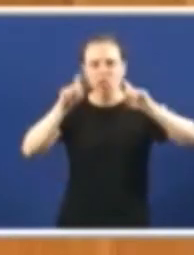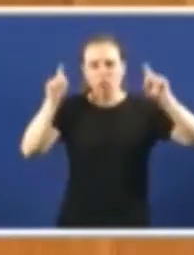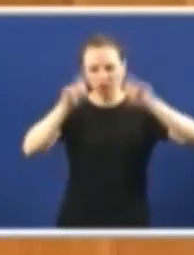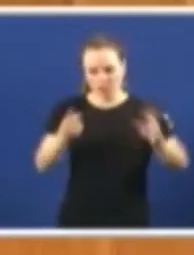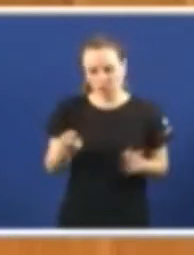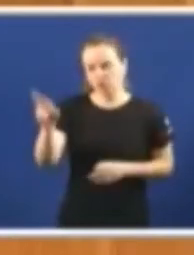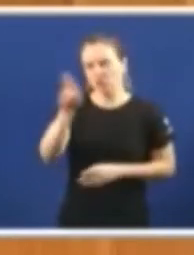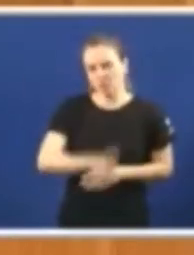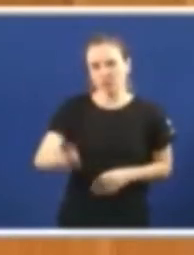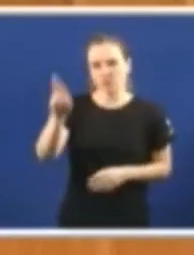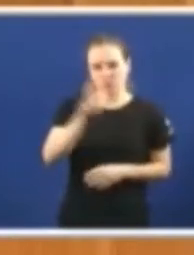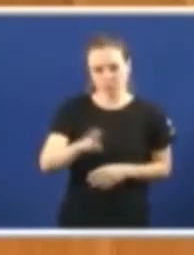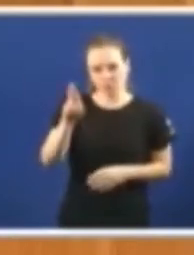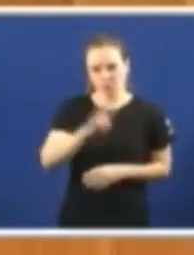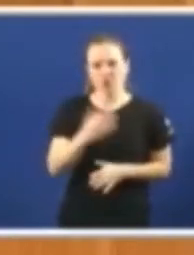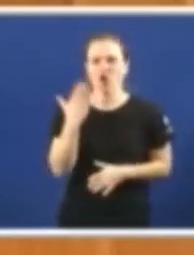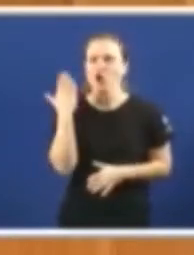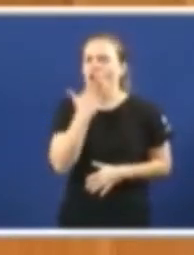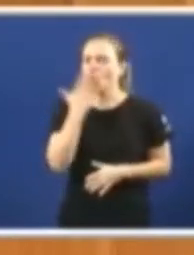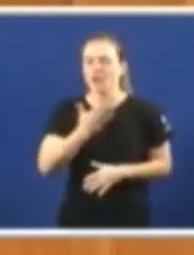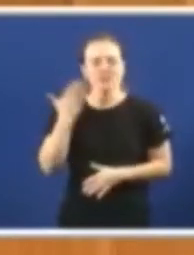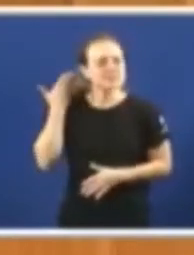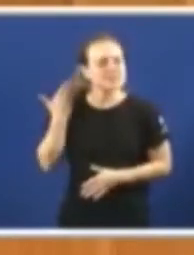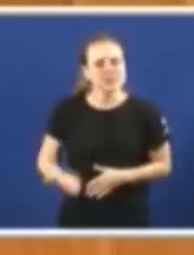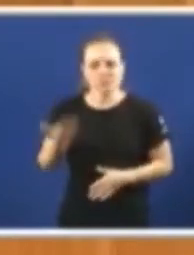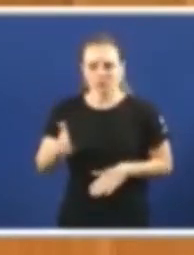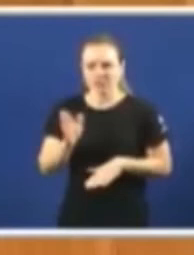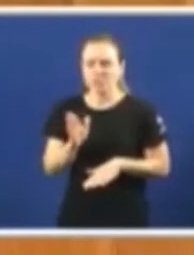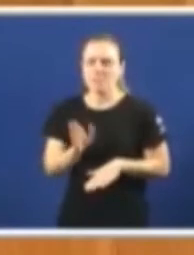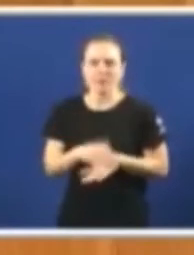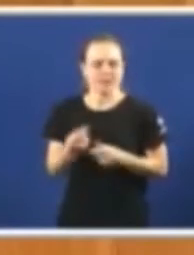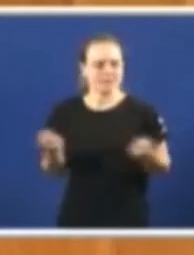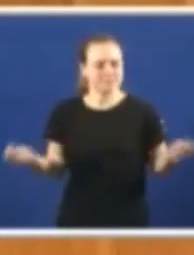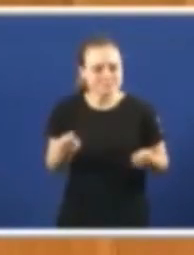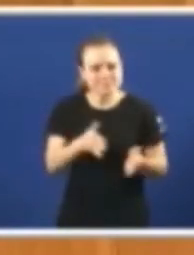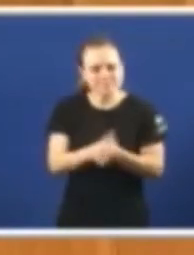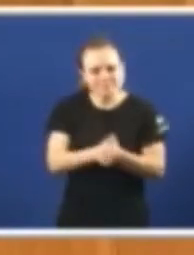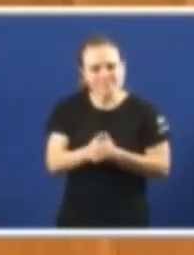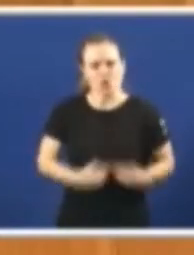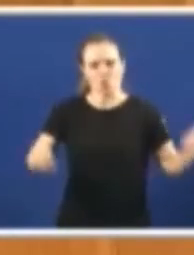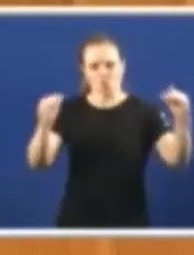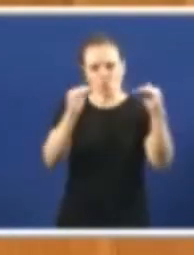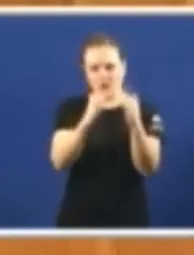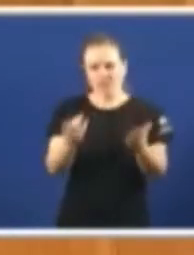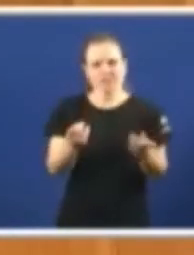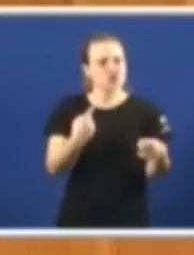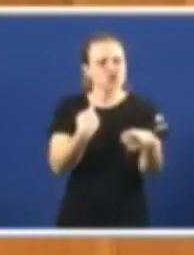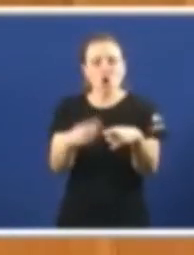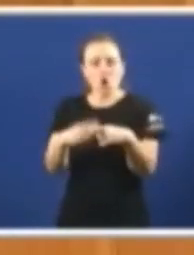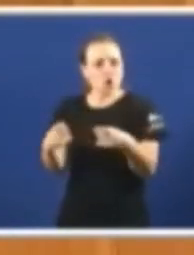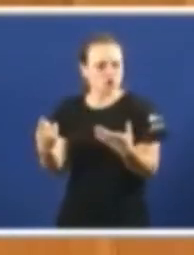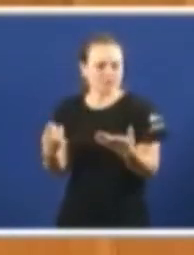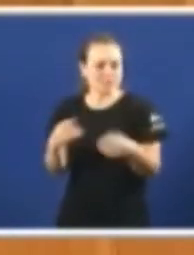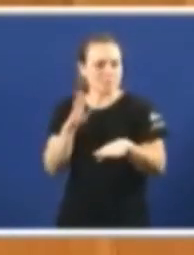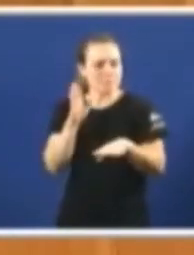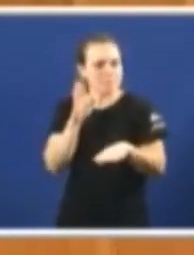repetímolo moitas veces a escola e un dos agentes fundamentais para promover a igualdade e todas as iniciativas que se aproben neste sentido serán